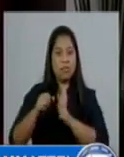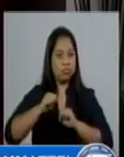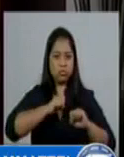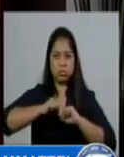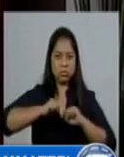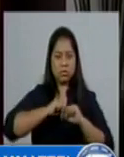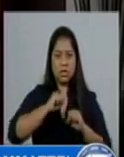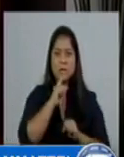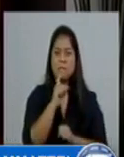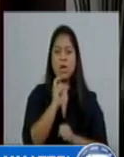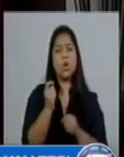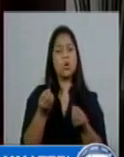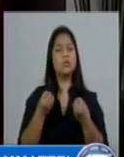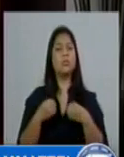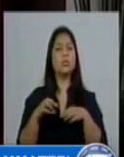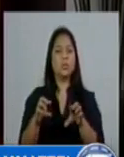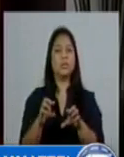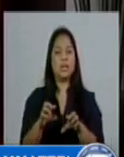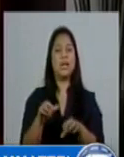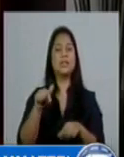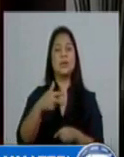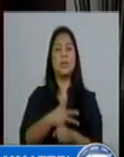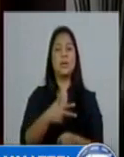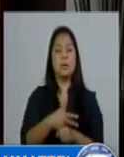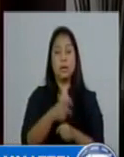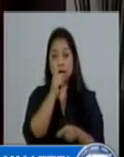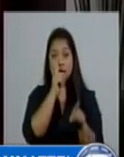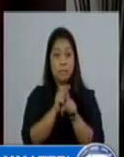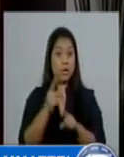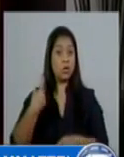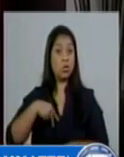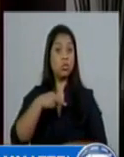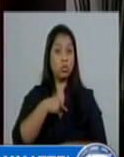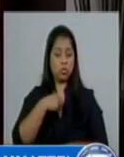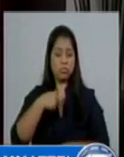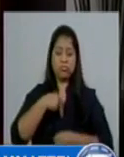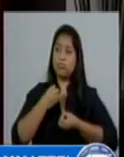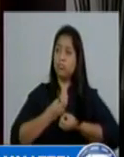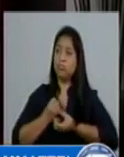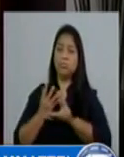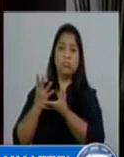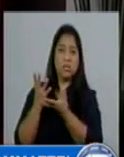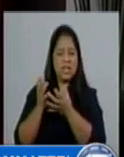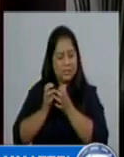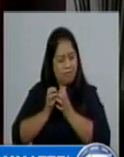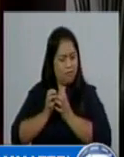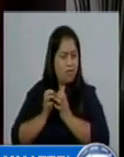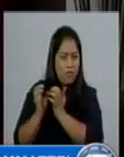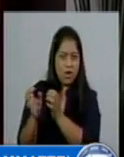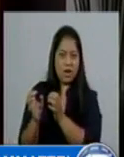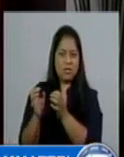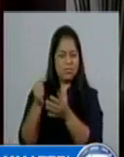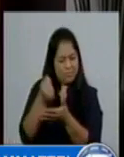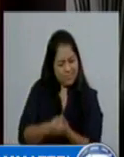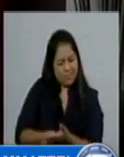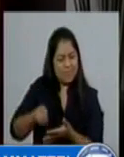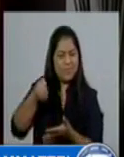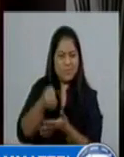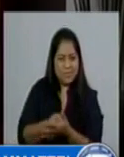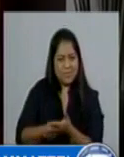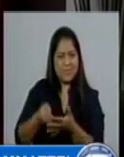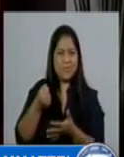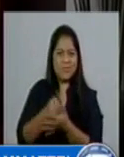más y mejores oportunidades. Y de nuestra parte, pondremos nuestro esfuerzo, nuestro ahínco,